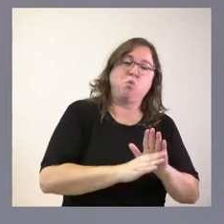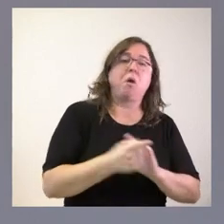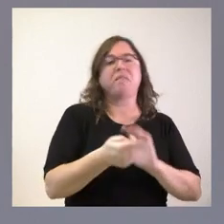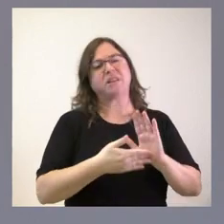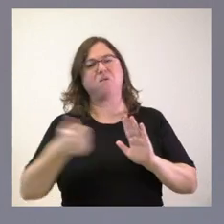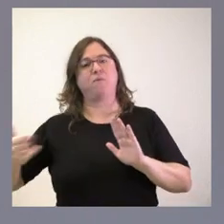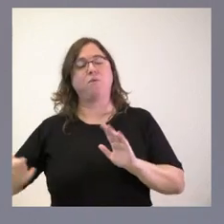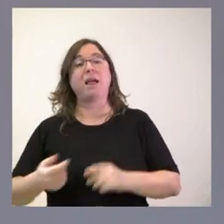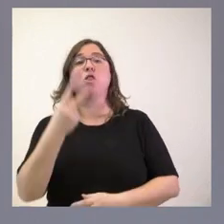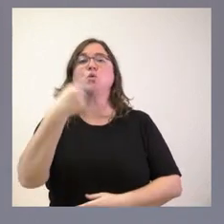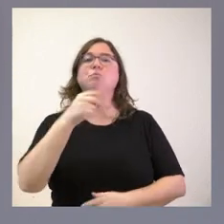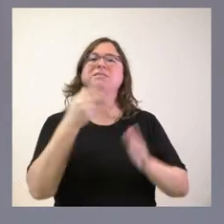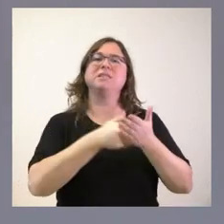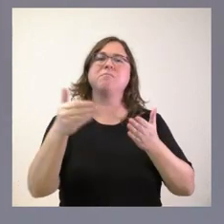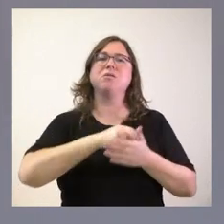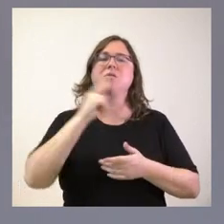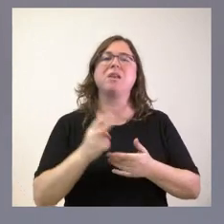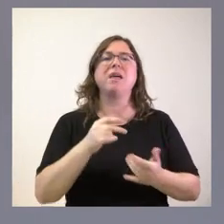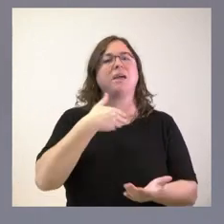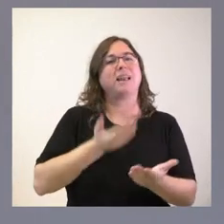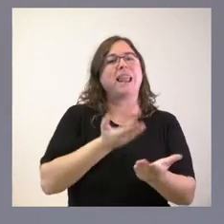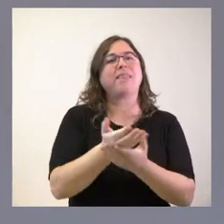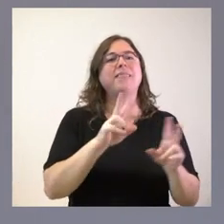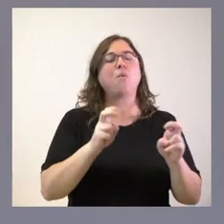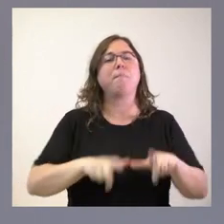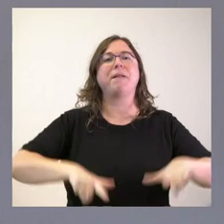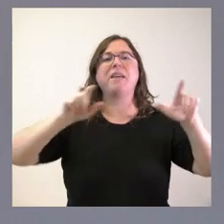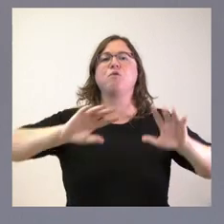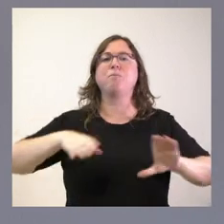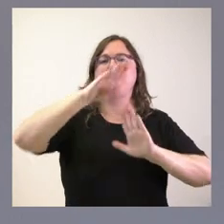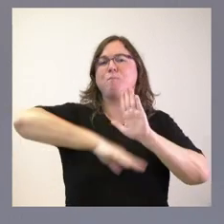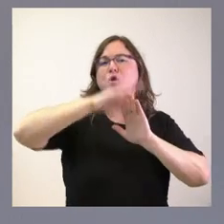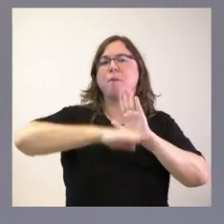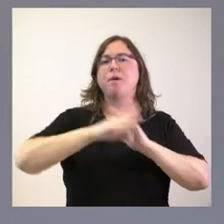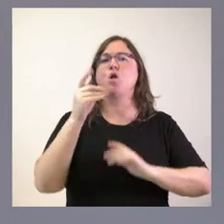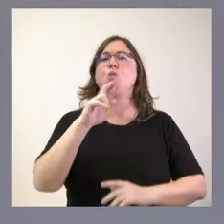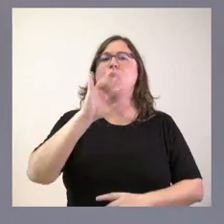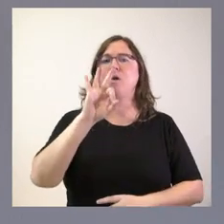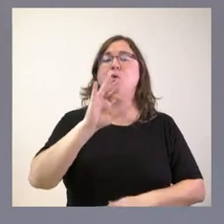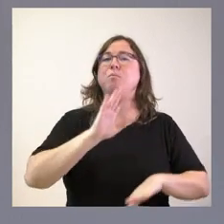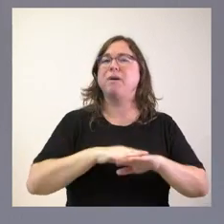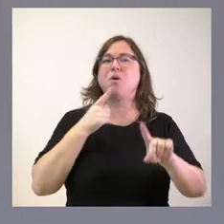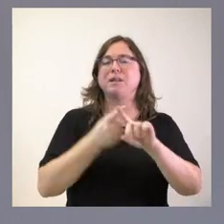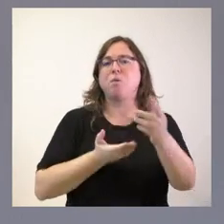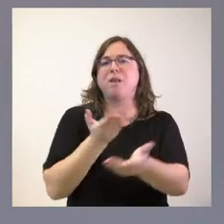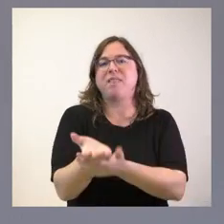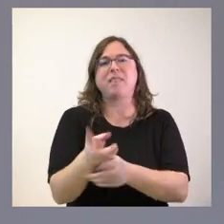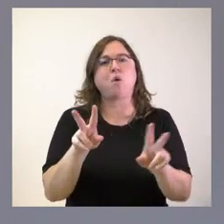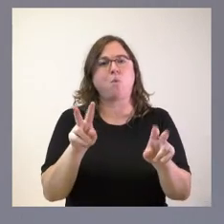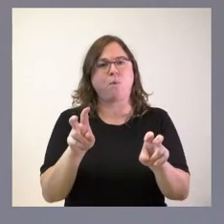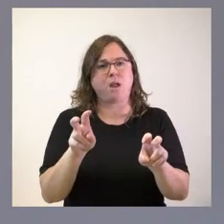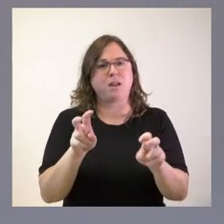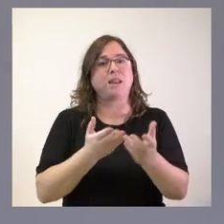de euros para nuevas licencias de la plataforma de software Duero, en este caso, para la disposición de nuevas licencias para